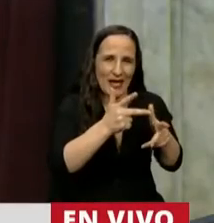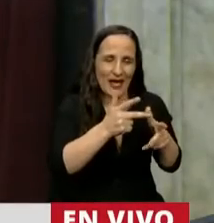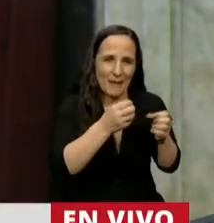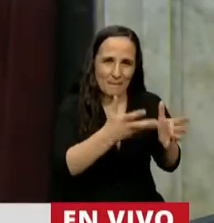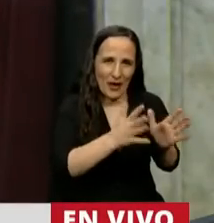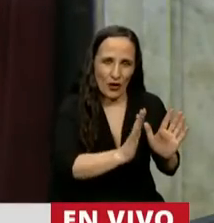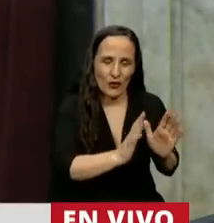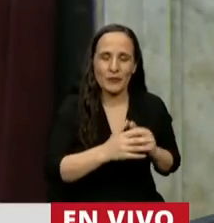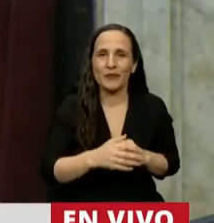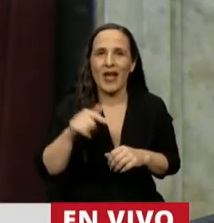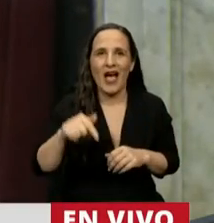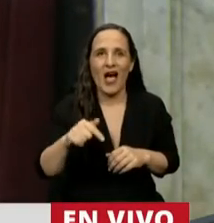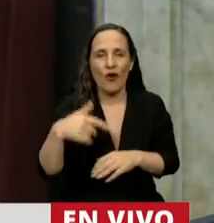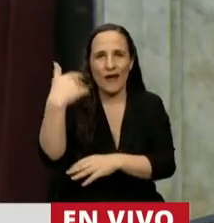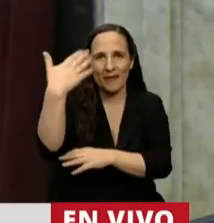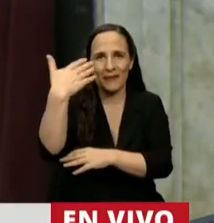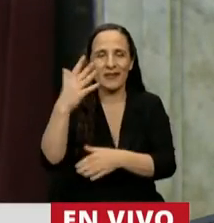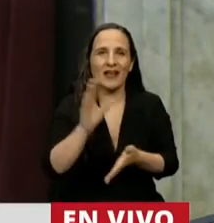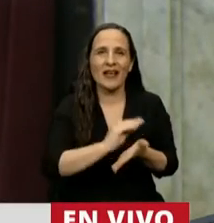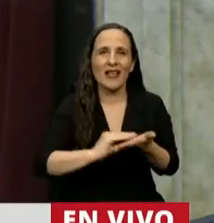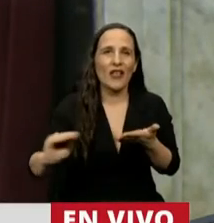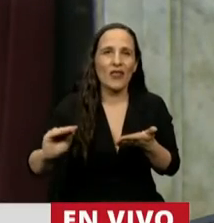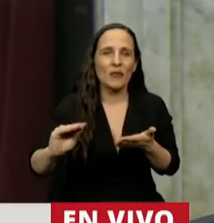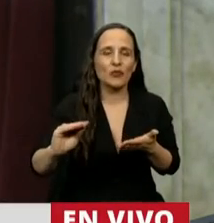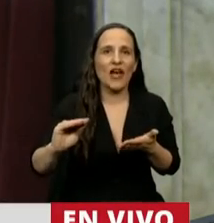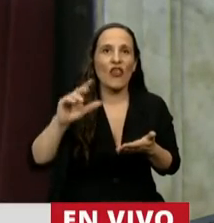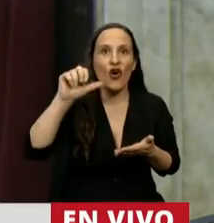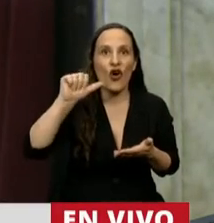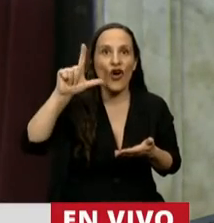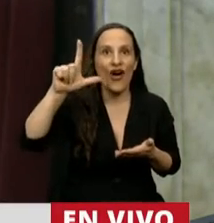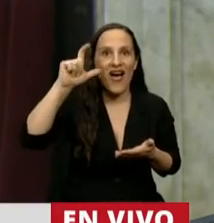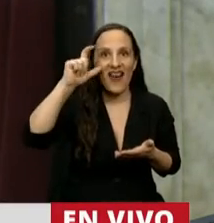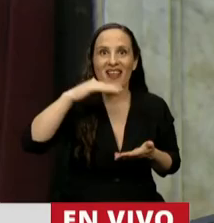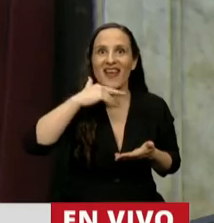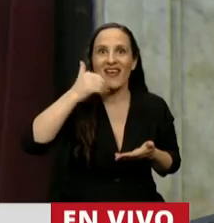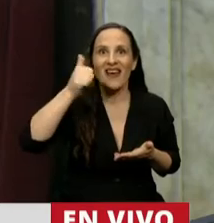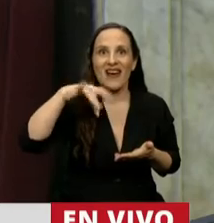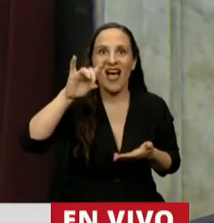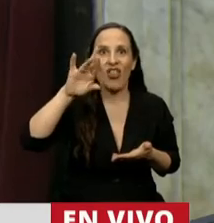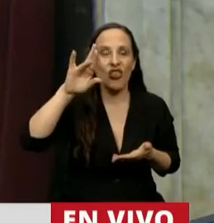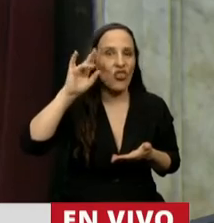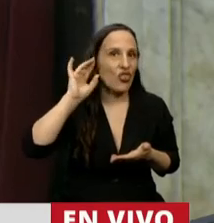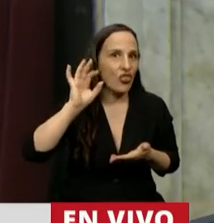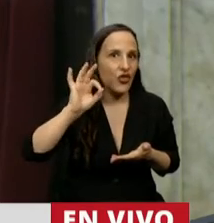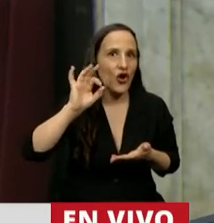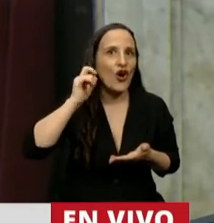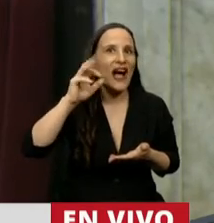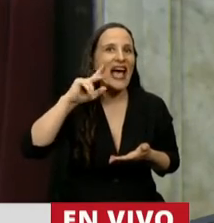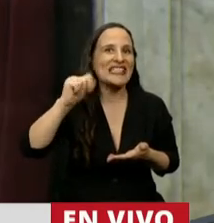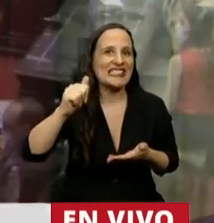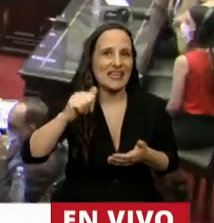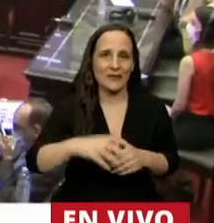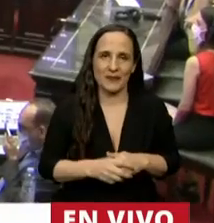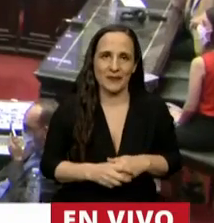Seguimos con el uso de la palabra el diputado Alejandro García para plantear su cuestión de privilegio.